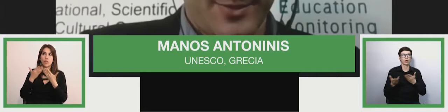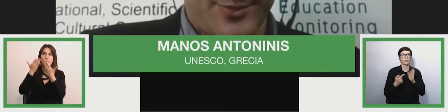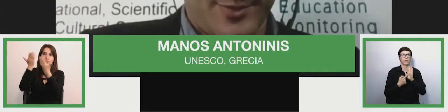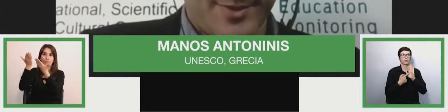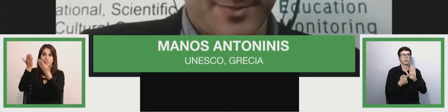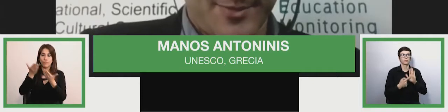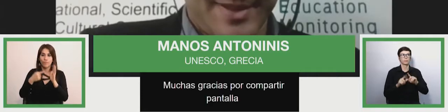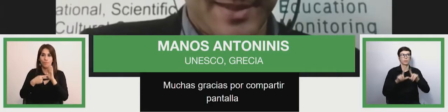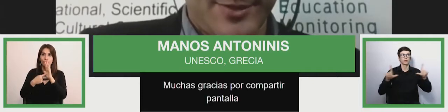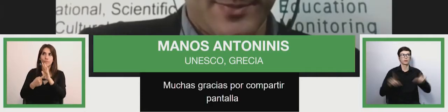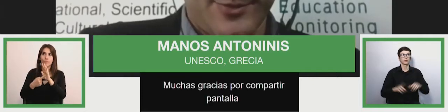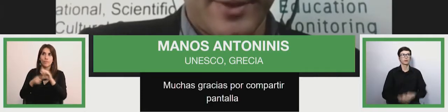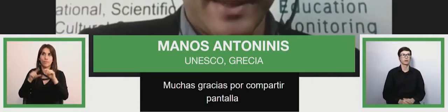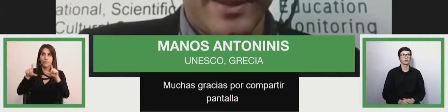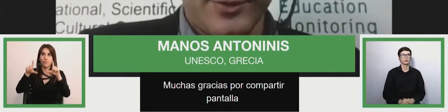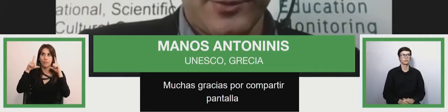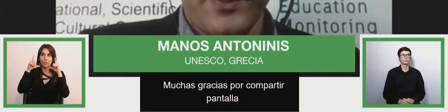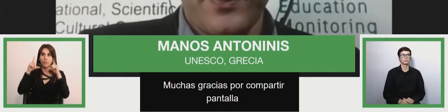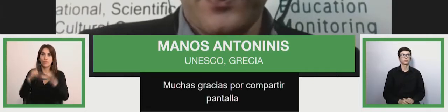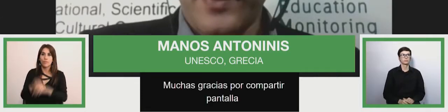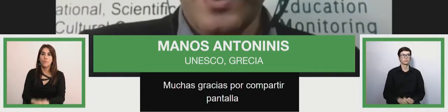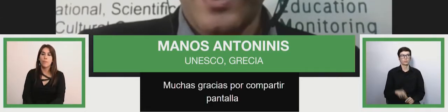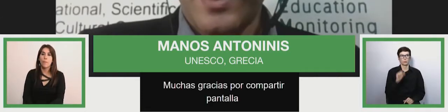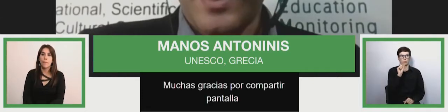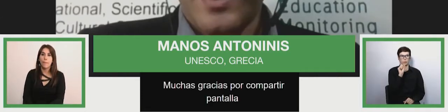Un momentito, un ratito.